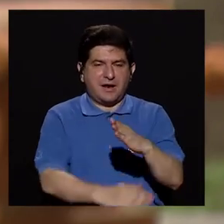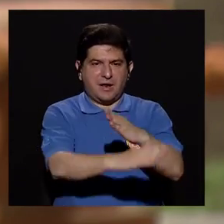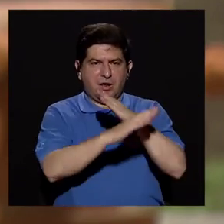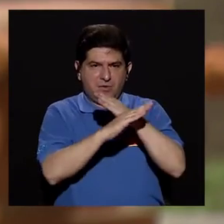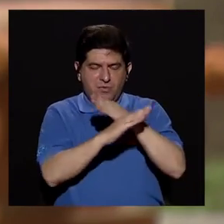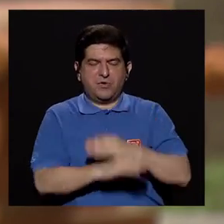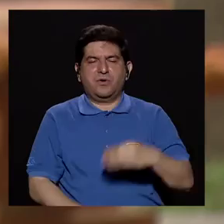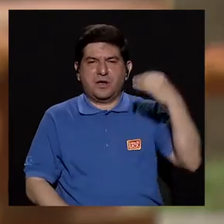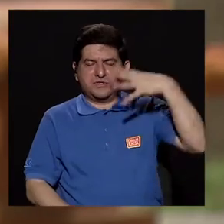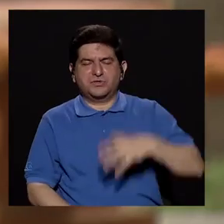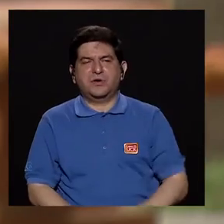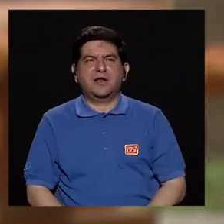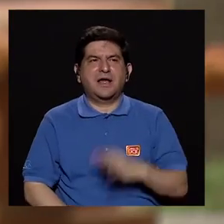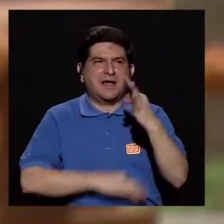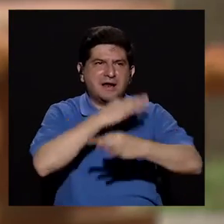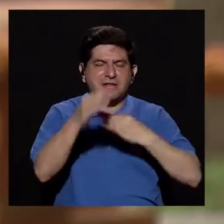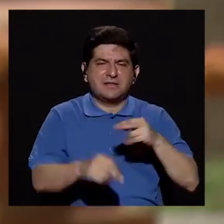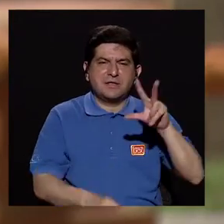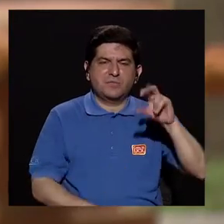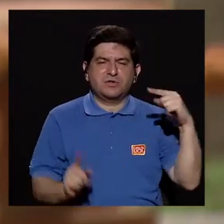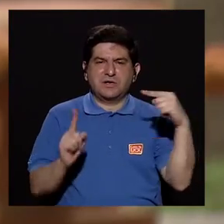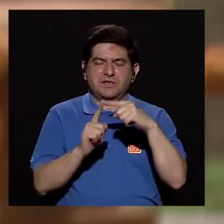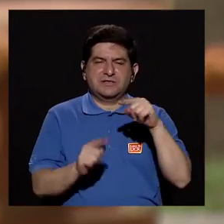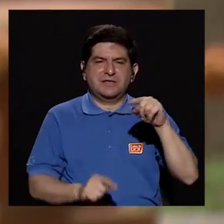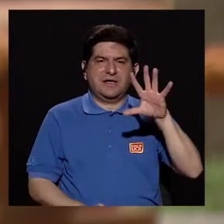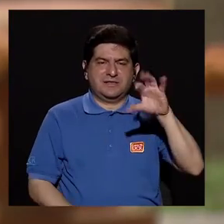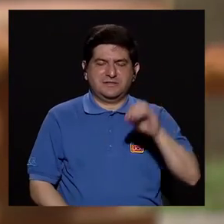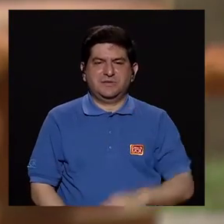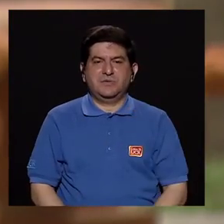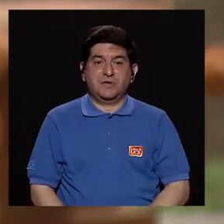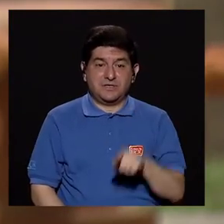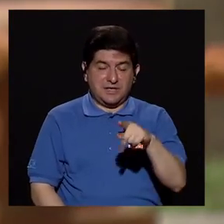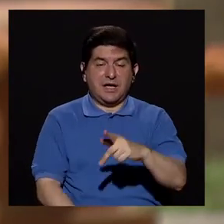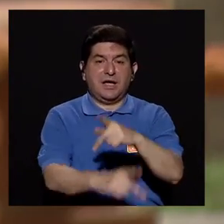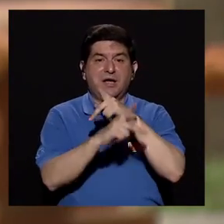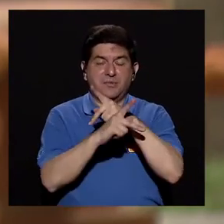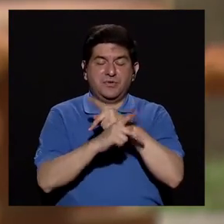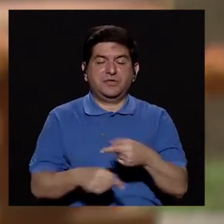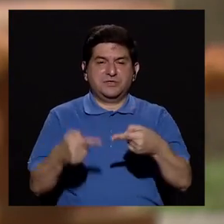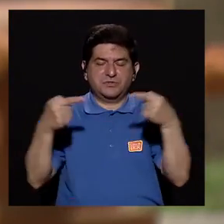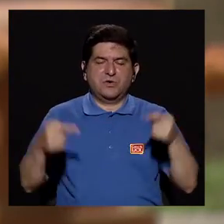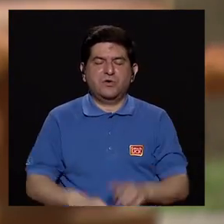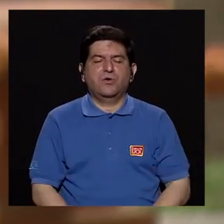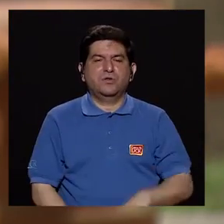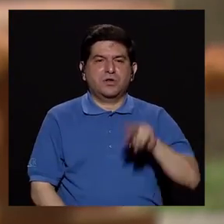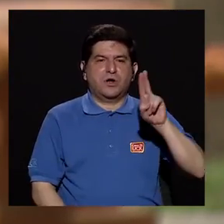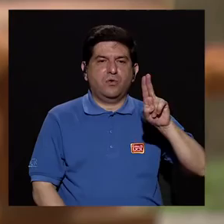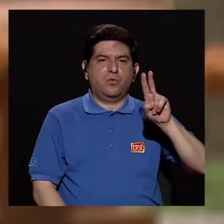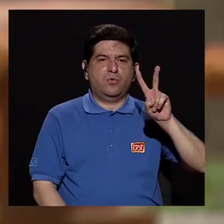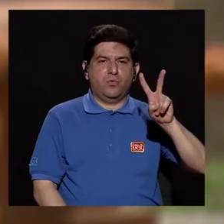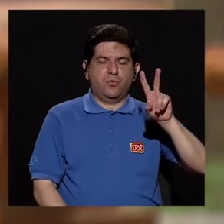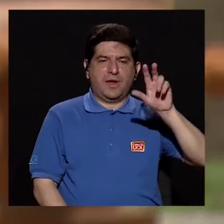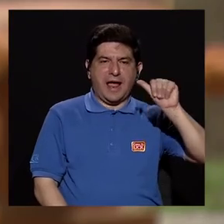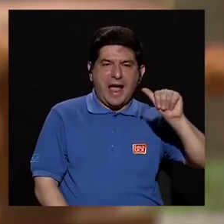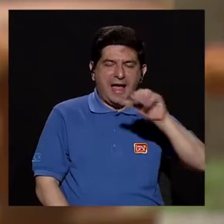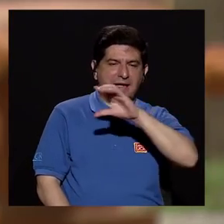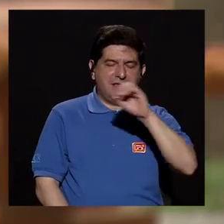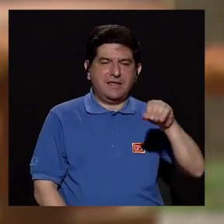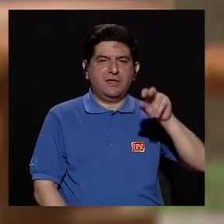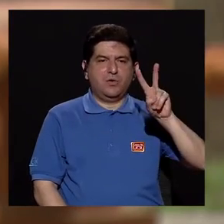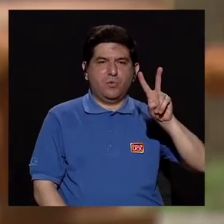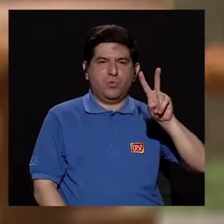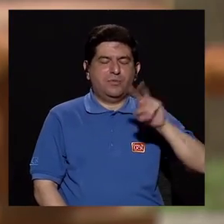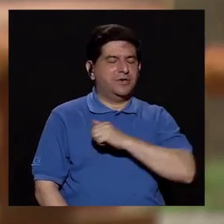Ojalá un factor entre 30 y 50 con una protección de amplio espectro que proteja contra la radiación ultravioleta A y ultravioleta B.